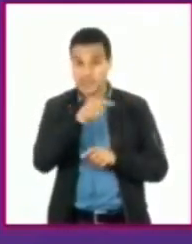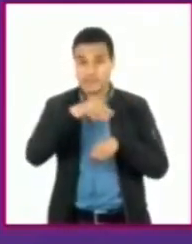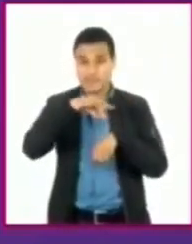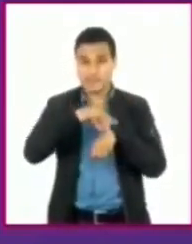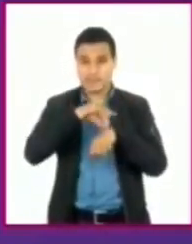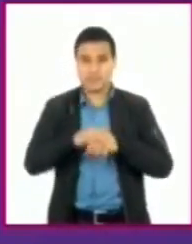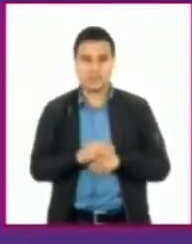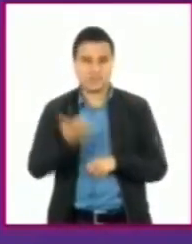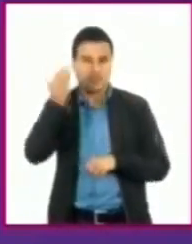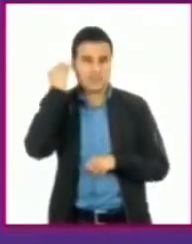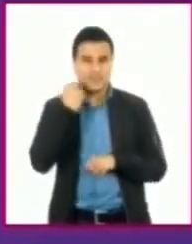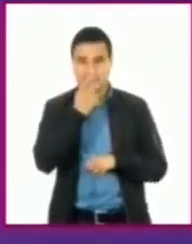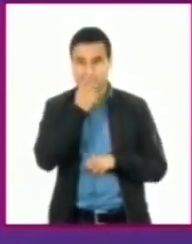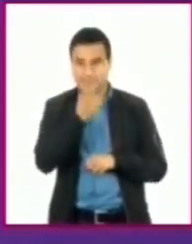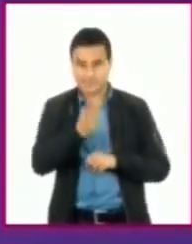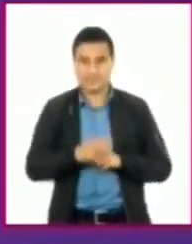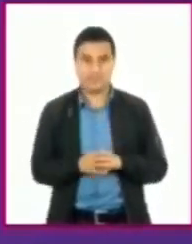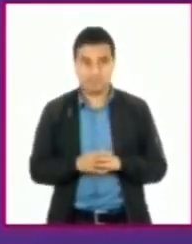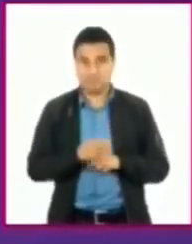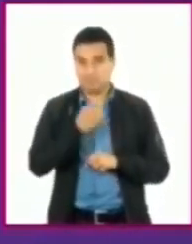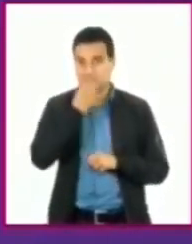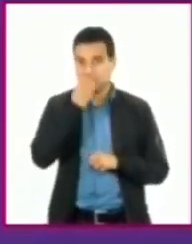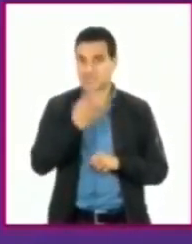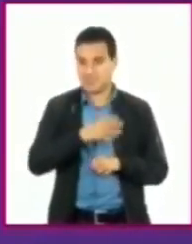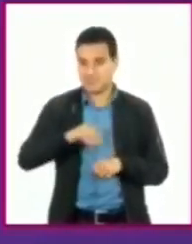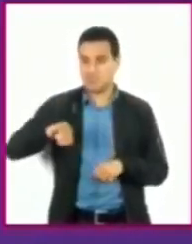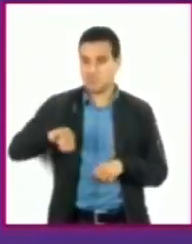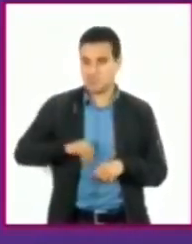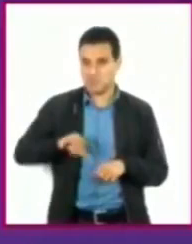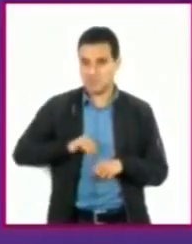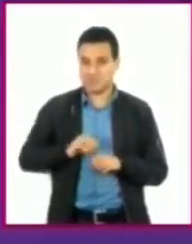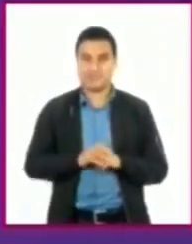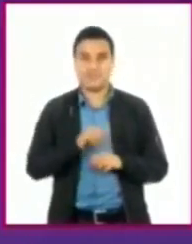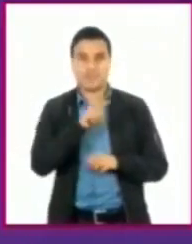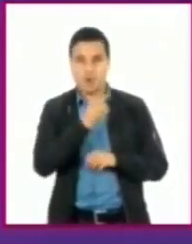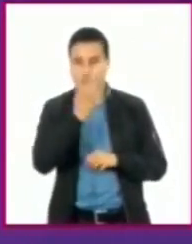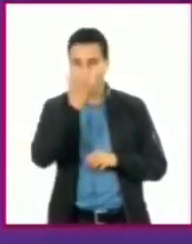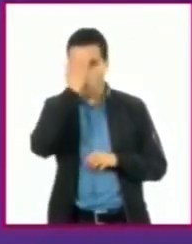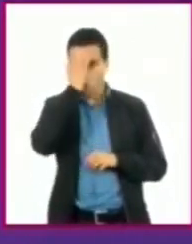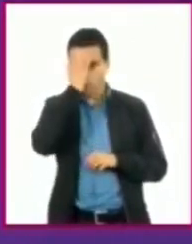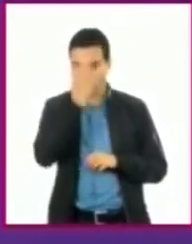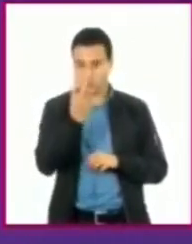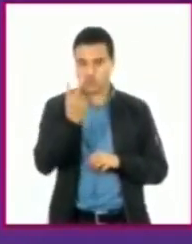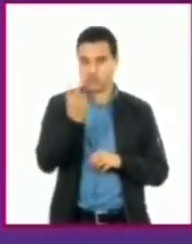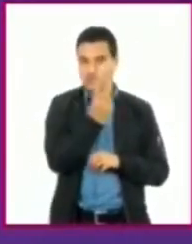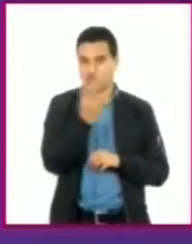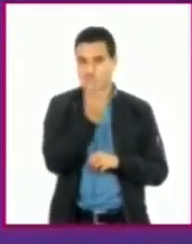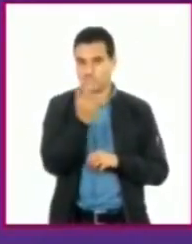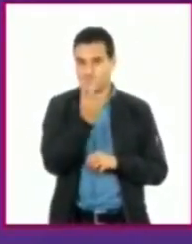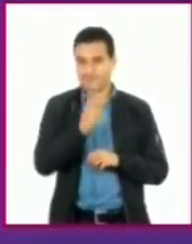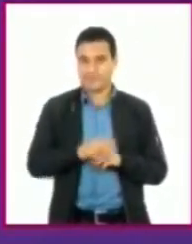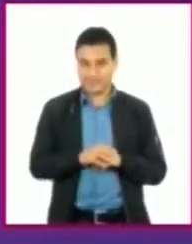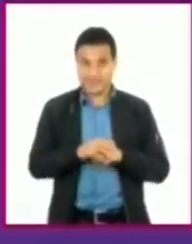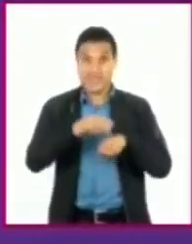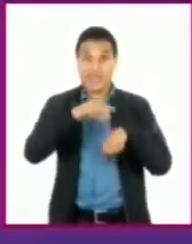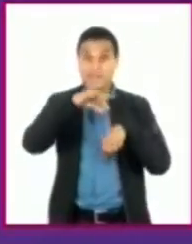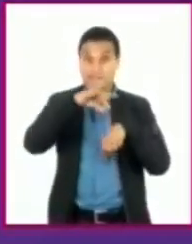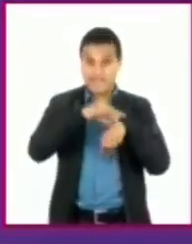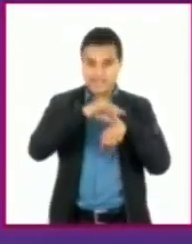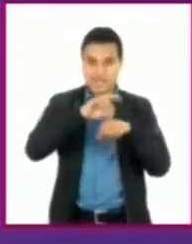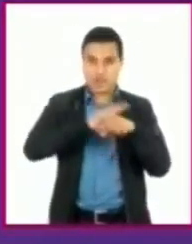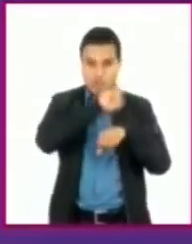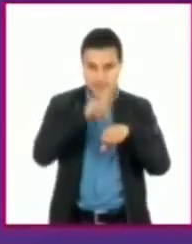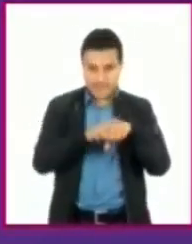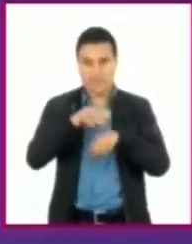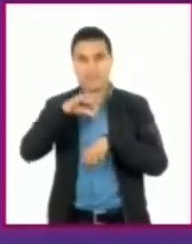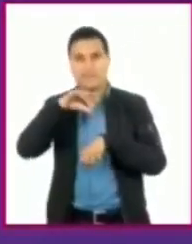como siempre hemos dicho, esta combinación me parece maravillosa, porque sabes todo de los dos mundos, de la medicina alópata y la medicina